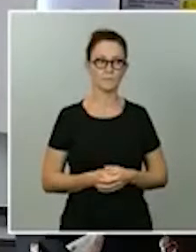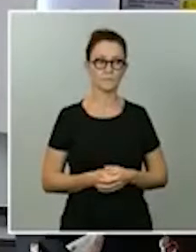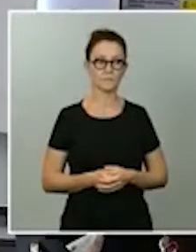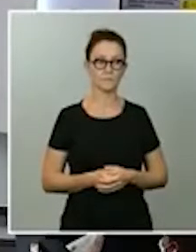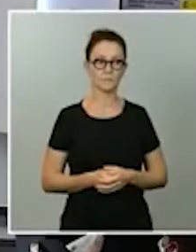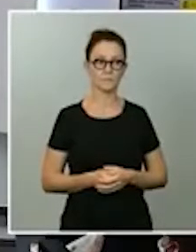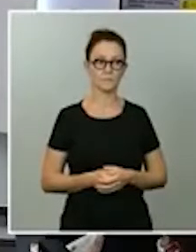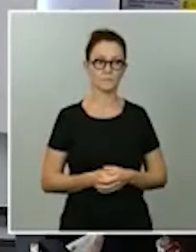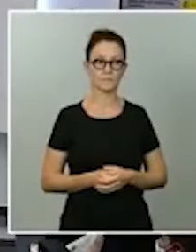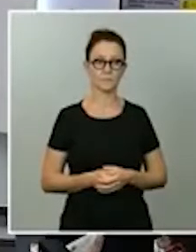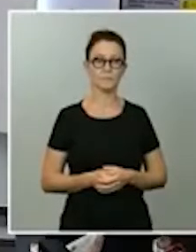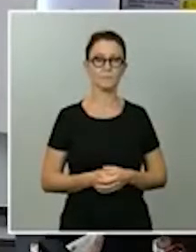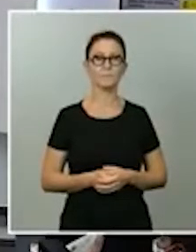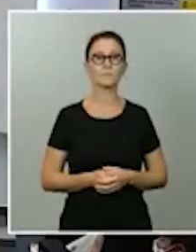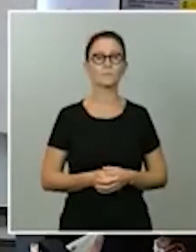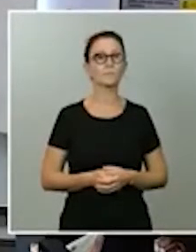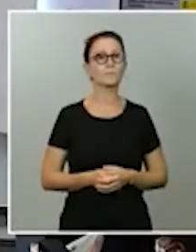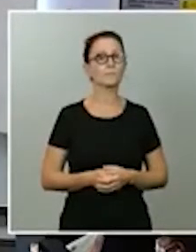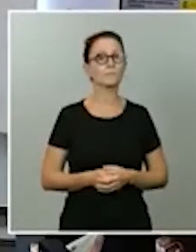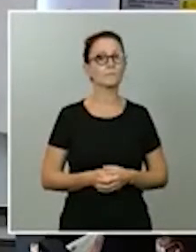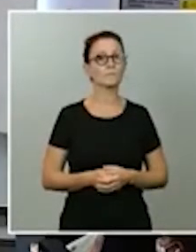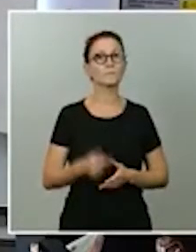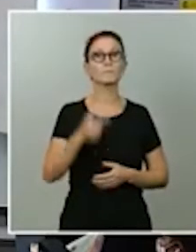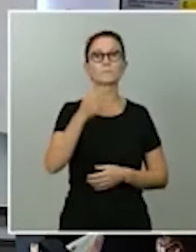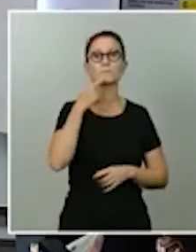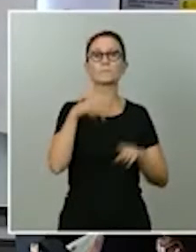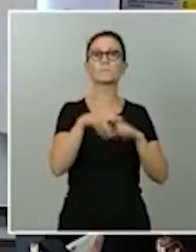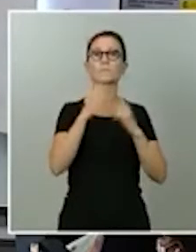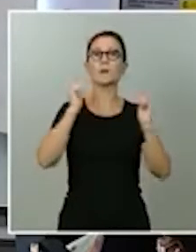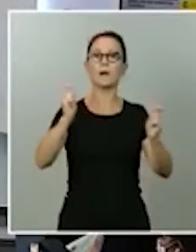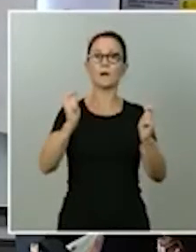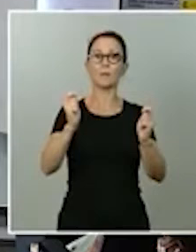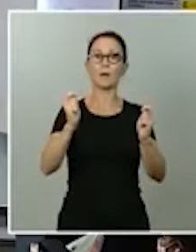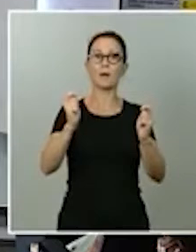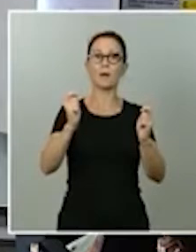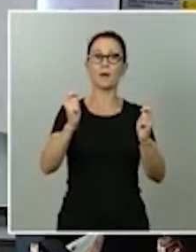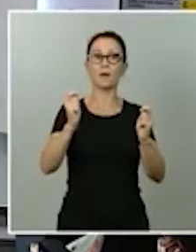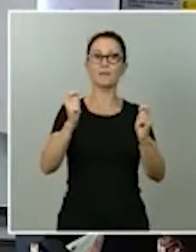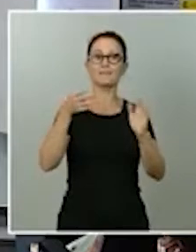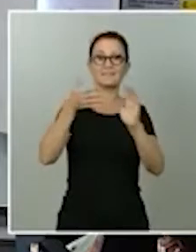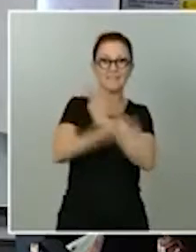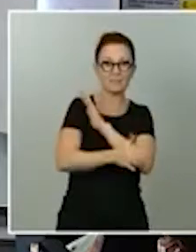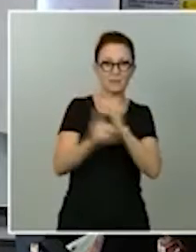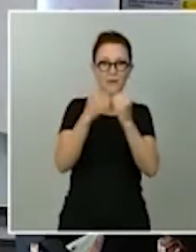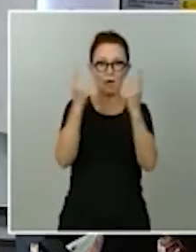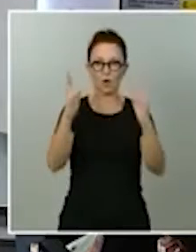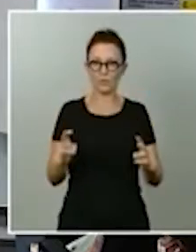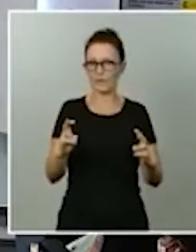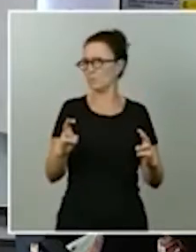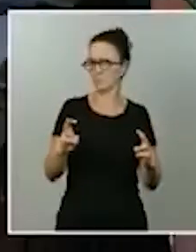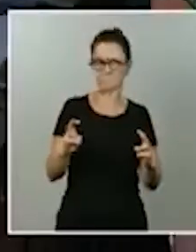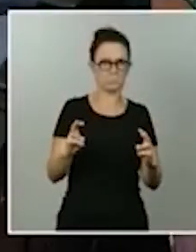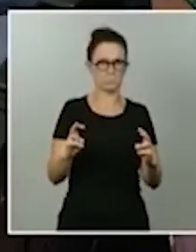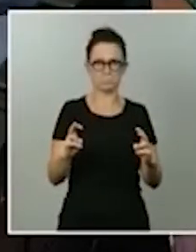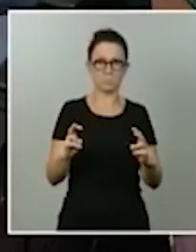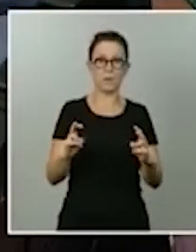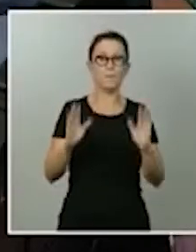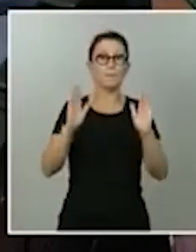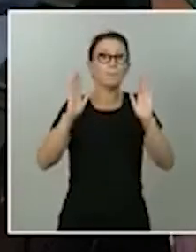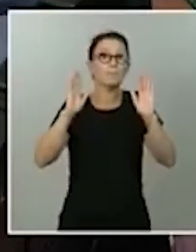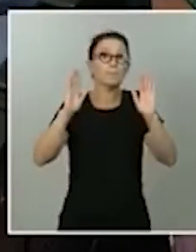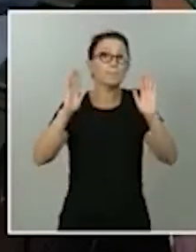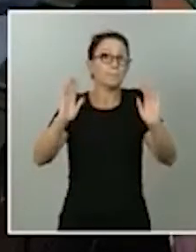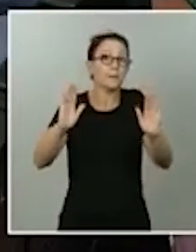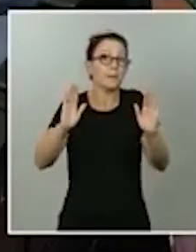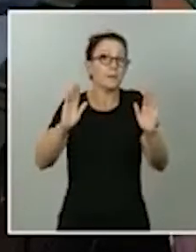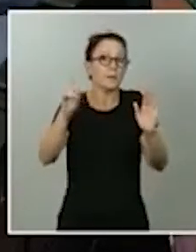Usted ha dicho que el estado de alarma no tiene por qué ser un confinamiento. Le quería preguntar si descartan que pueda haber